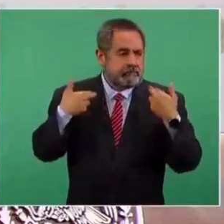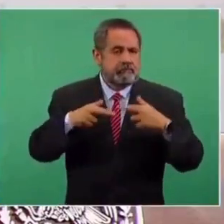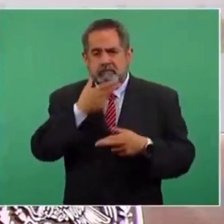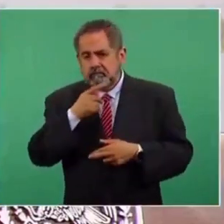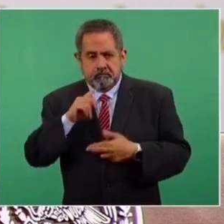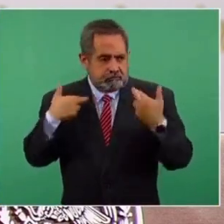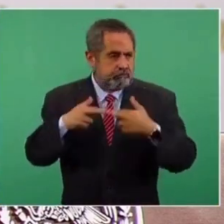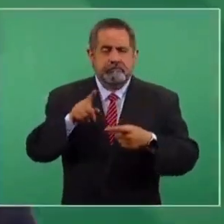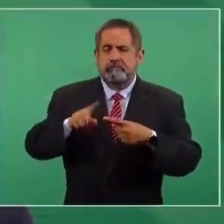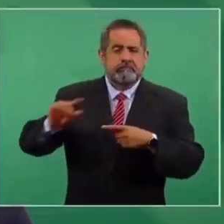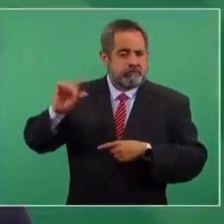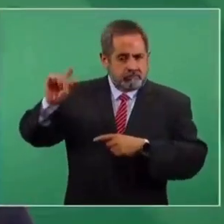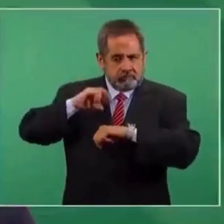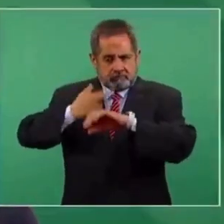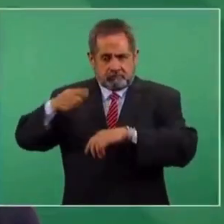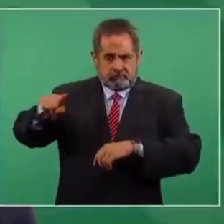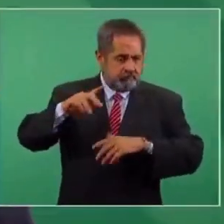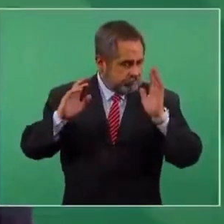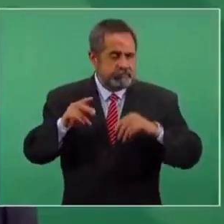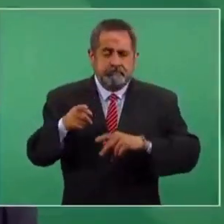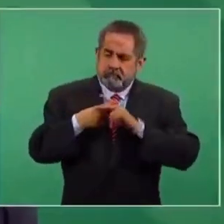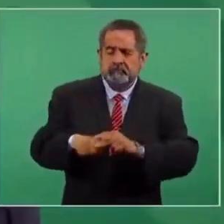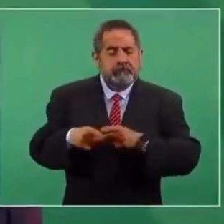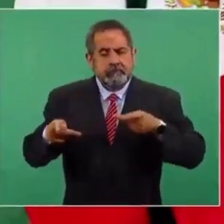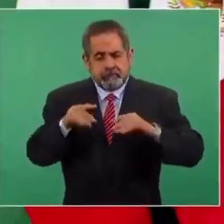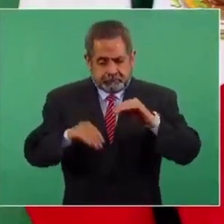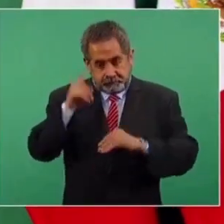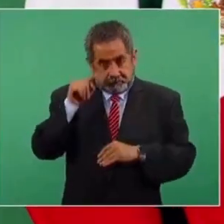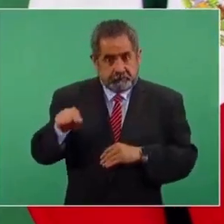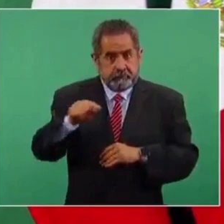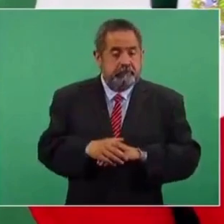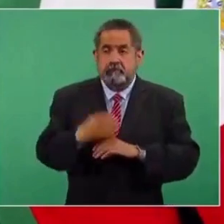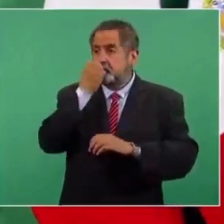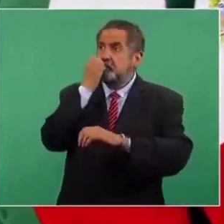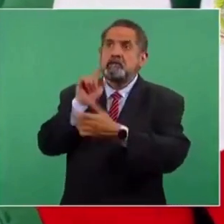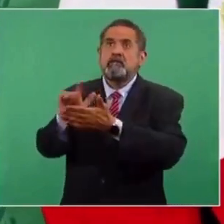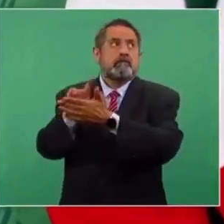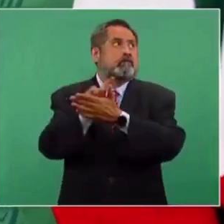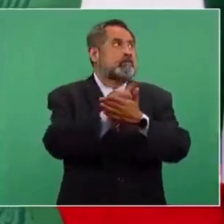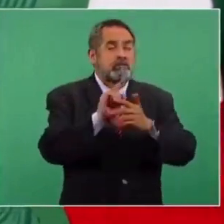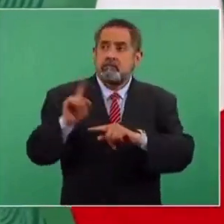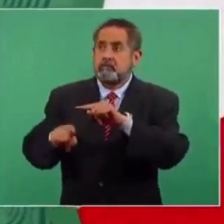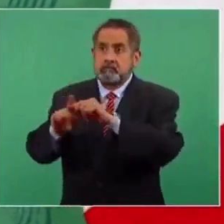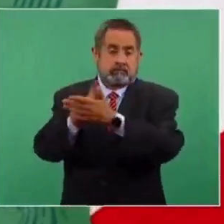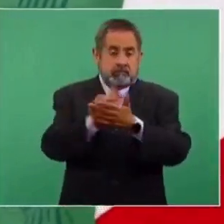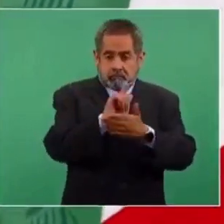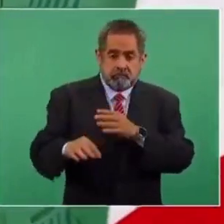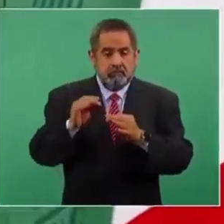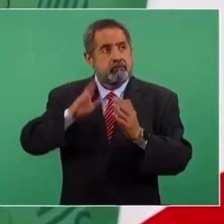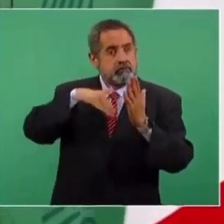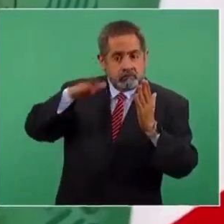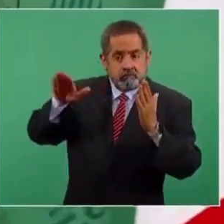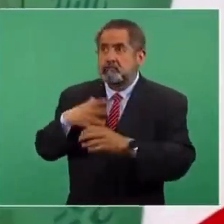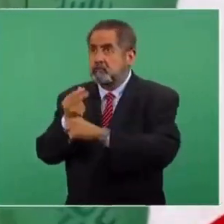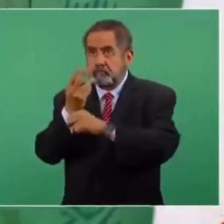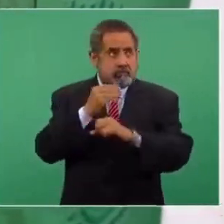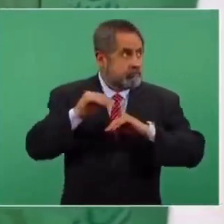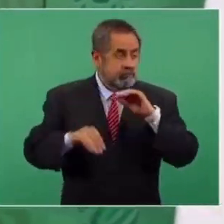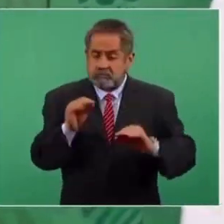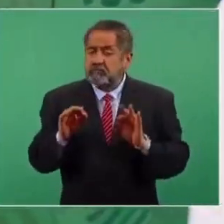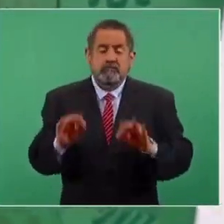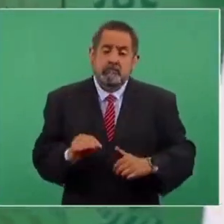maestras, maestros, autoridades y empiecen a limpiarse los planteles educativos, a pintarse, a arreglarse,